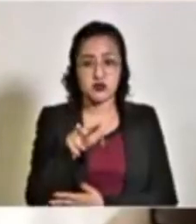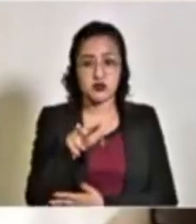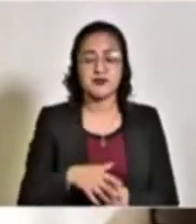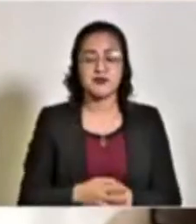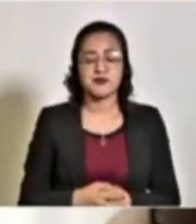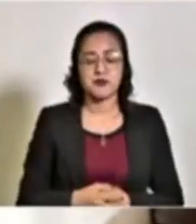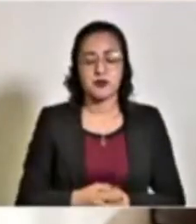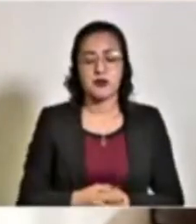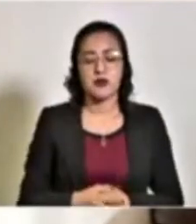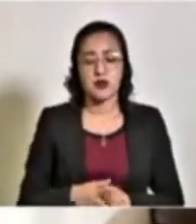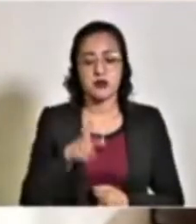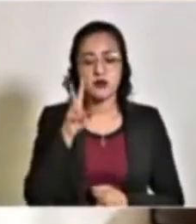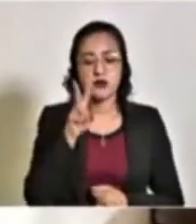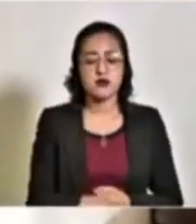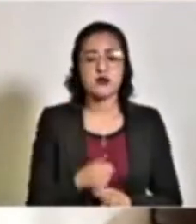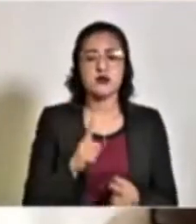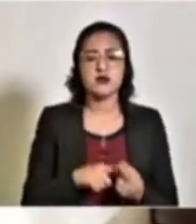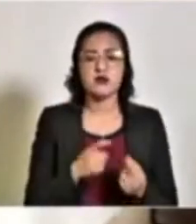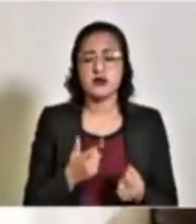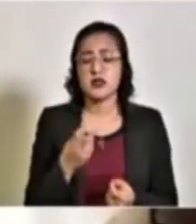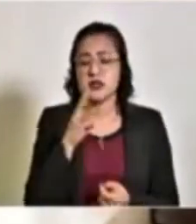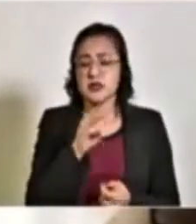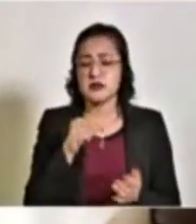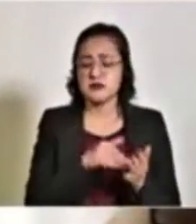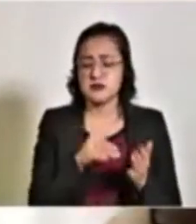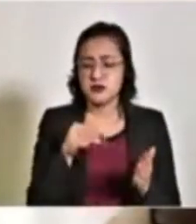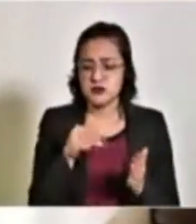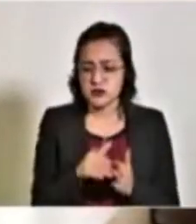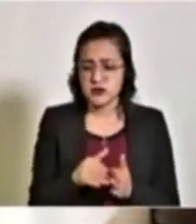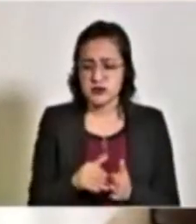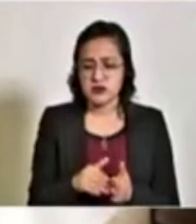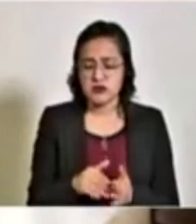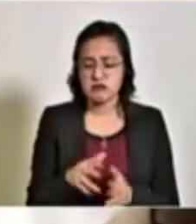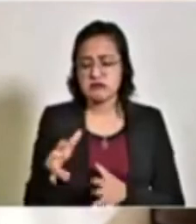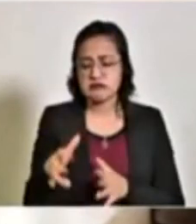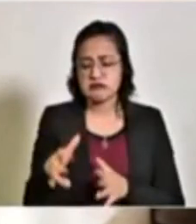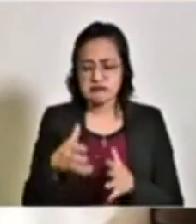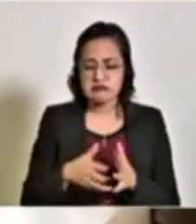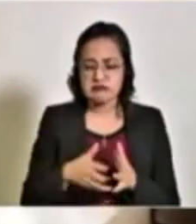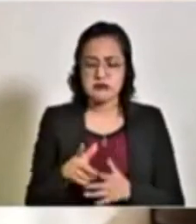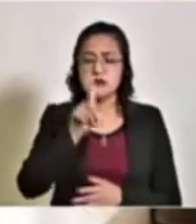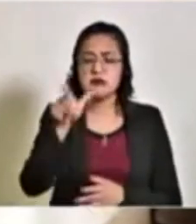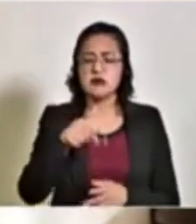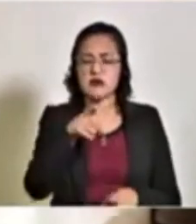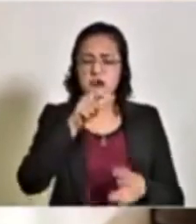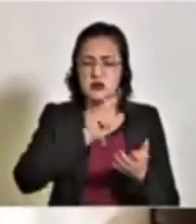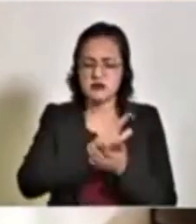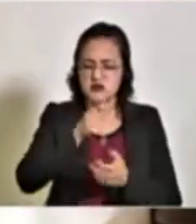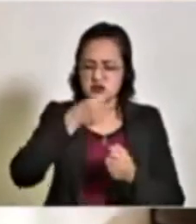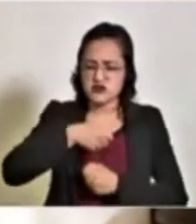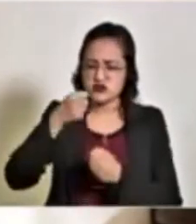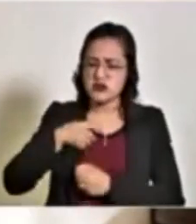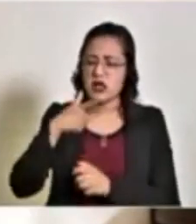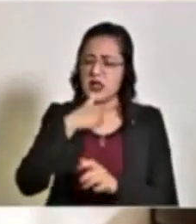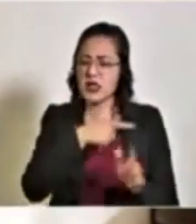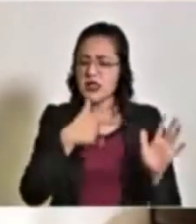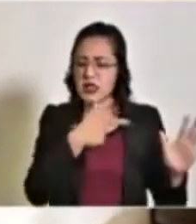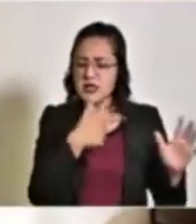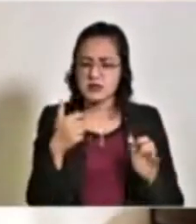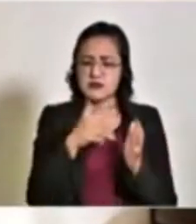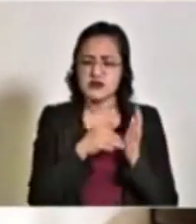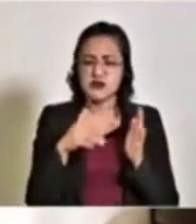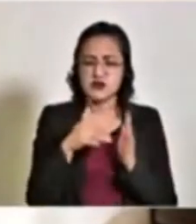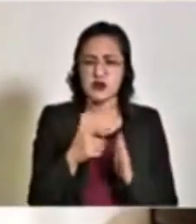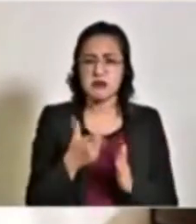Un dragado de 300 millones de pesos y una fumigación de más de 700 millones de